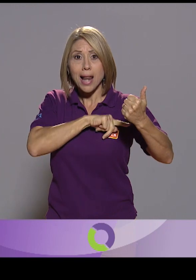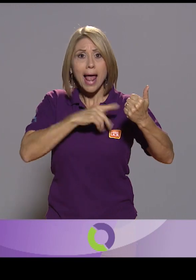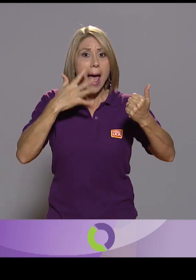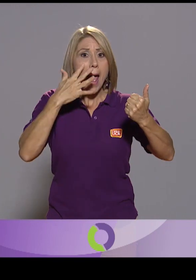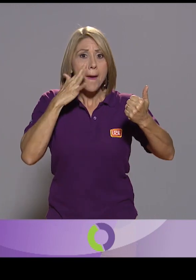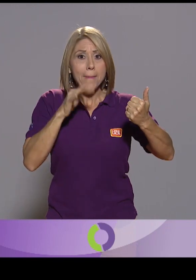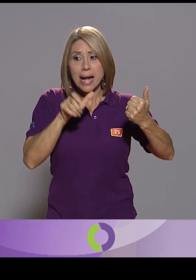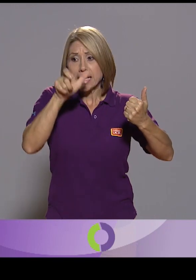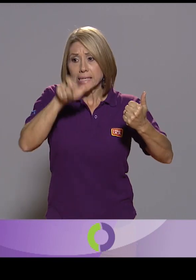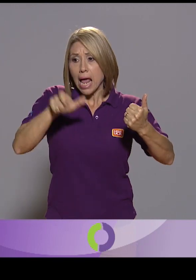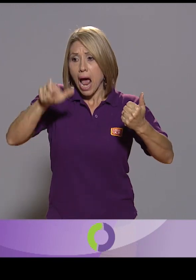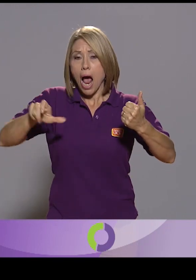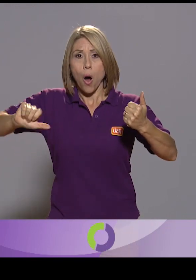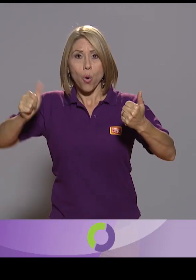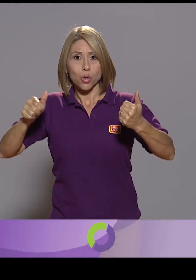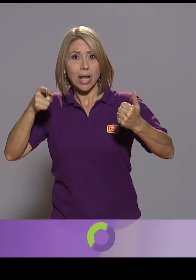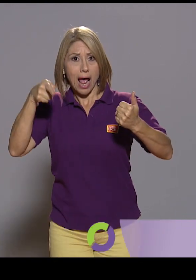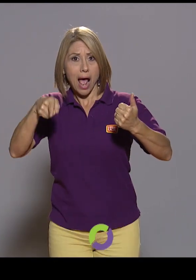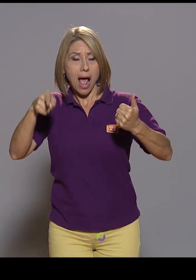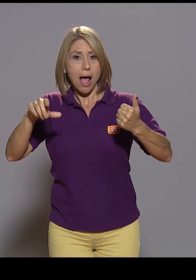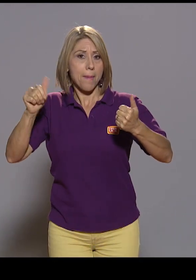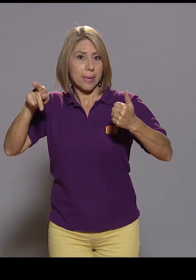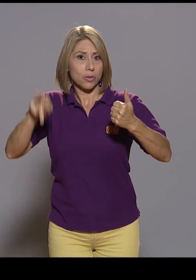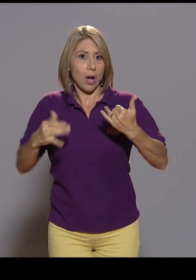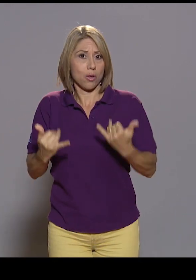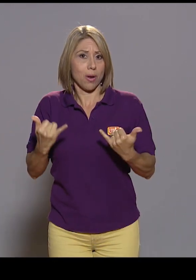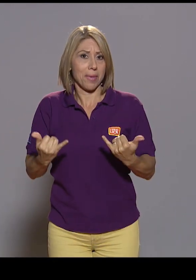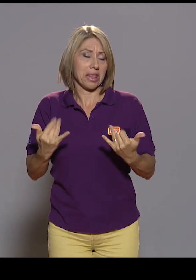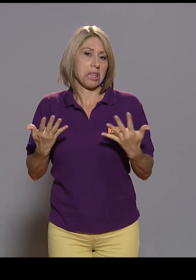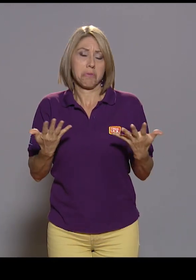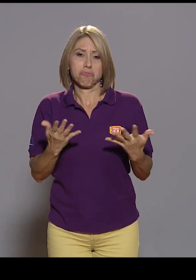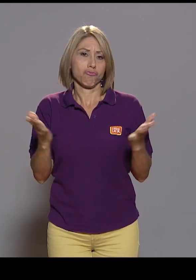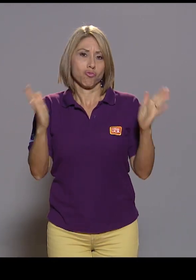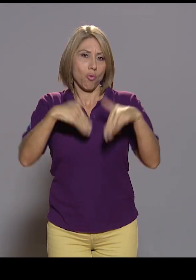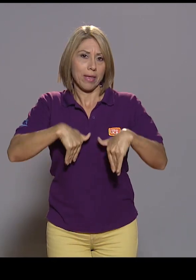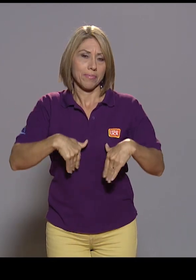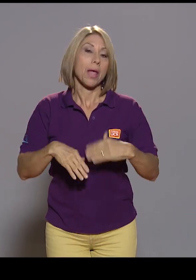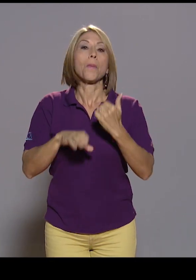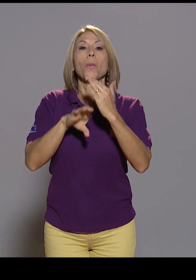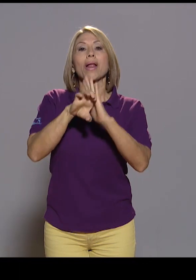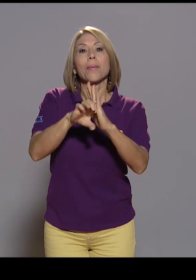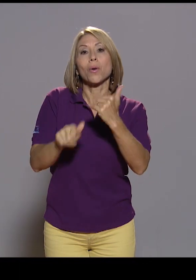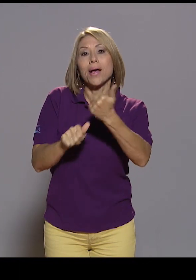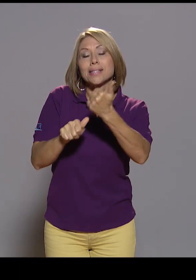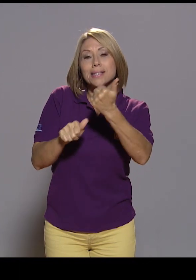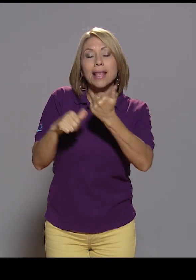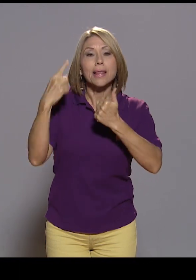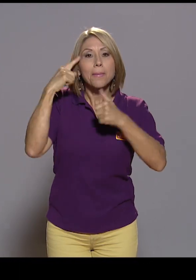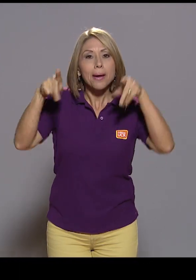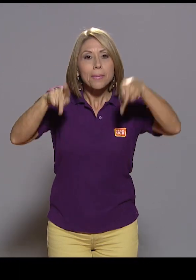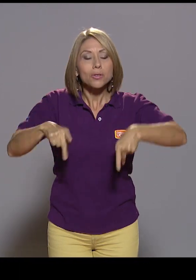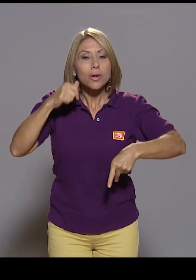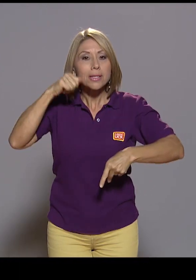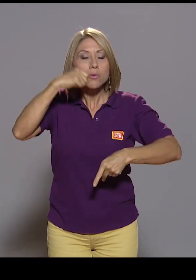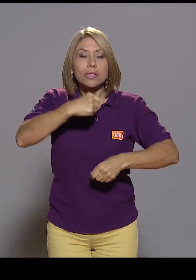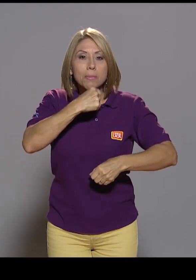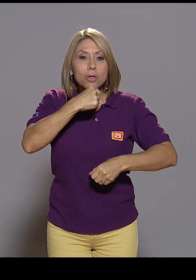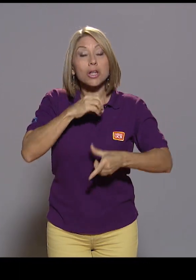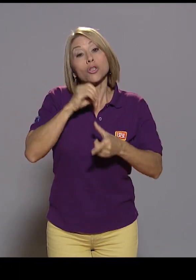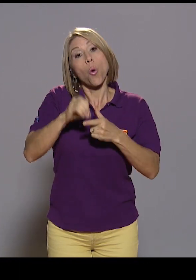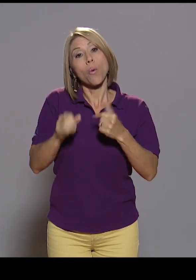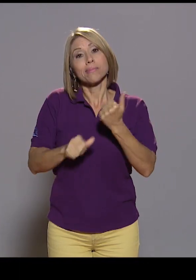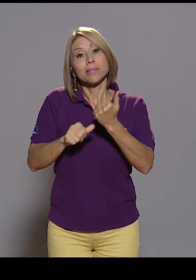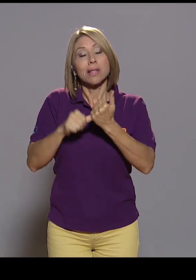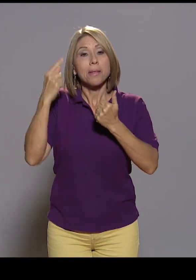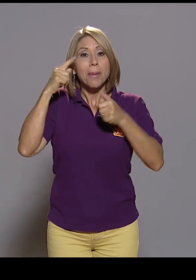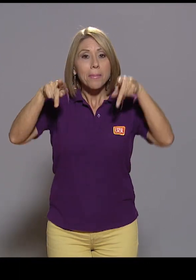figura de las que actualmente existen. Podríamos hablar de asistente para adultos mayores o asistente para pacientes, ¿verdad?